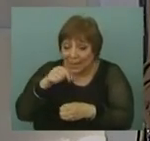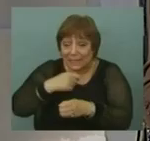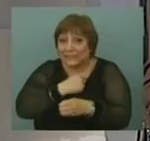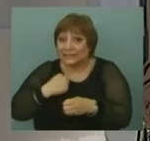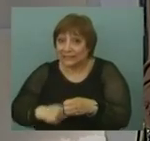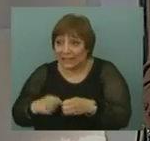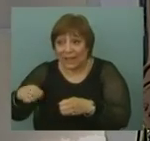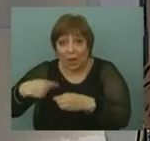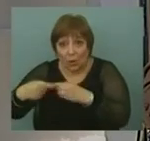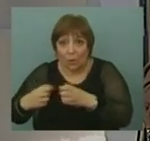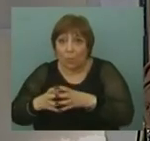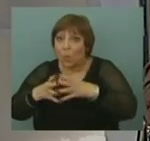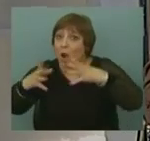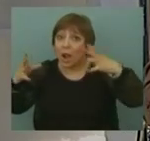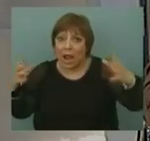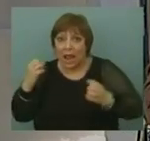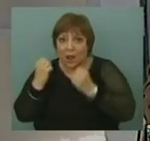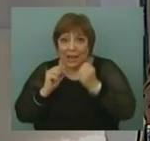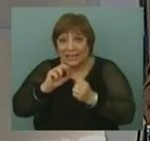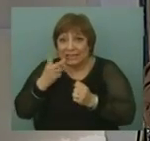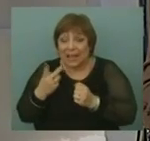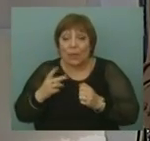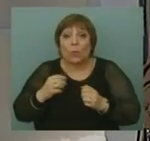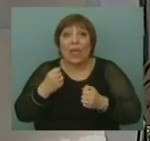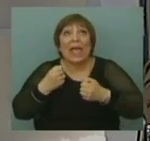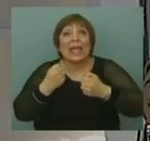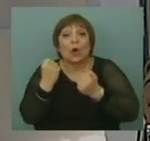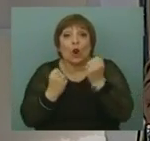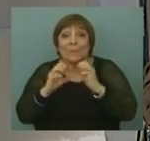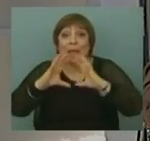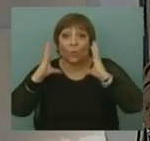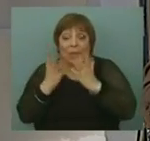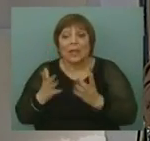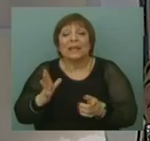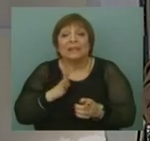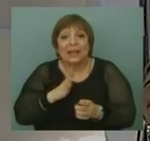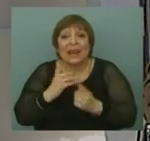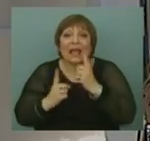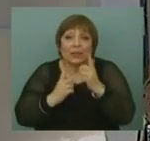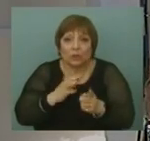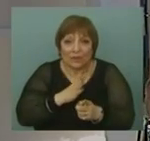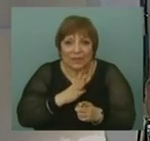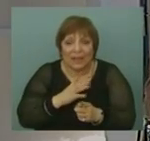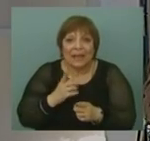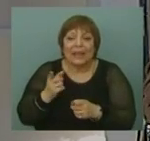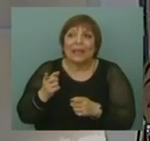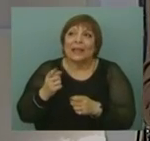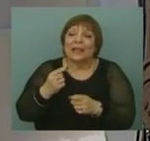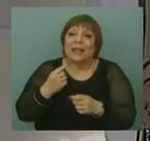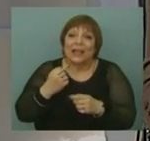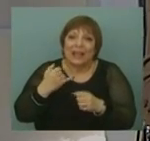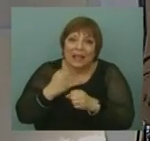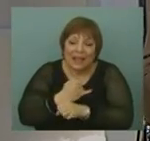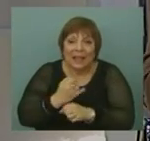Y sigue siendo una potencia económica la segunda economía mundial, tiene todavía algunas deficiencias o pies de barro, como se suele decir en la